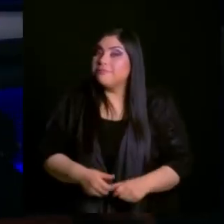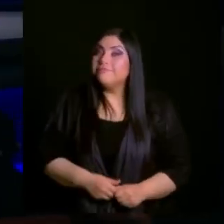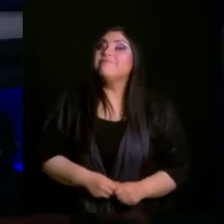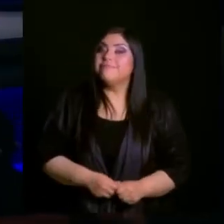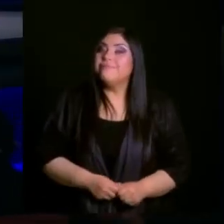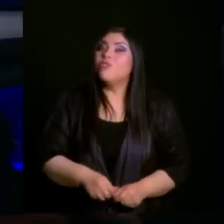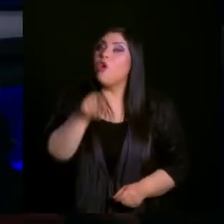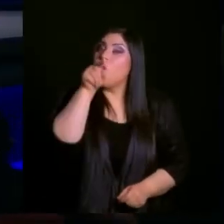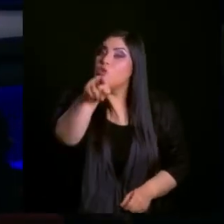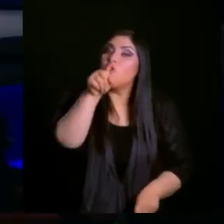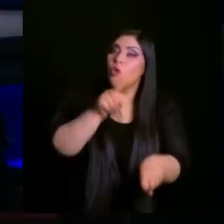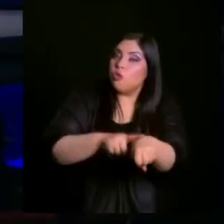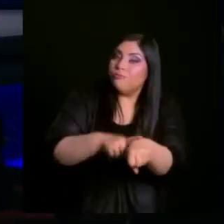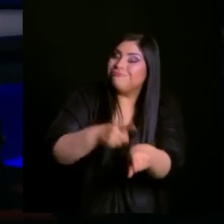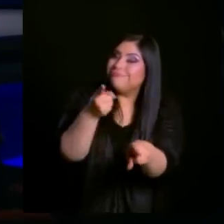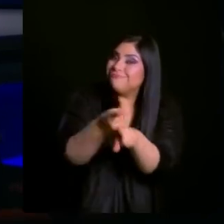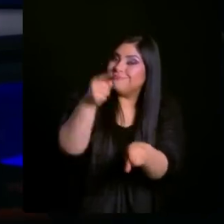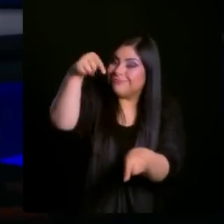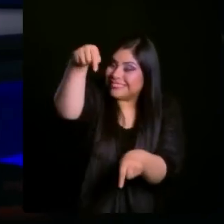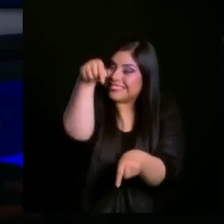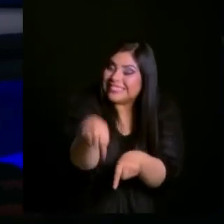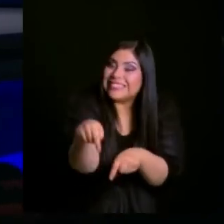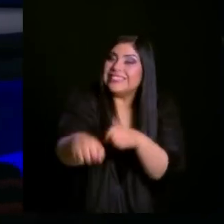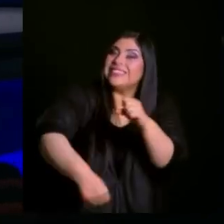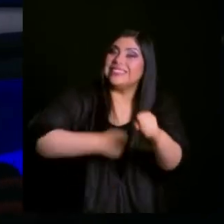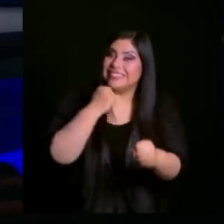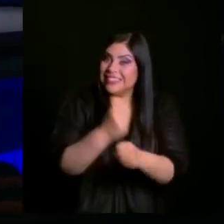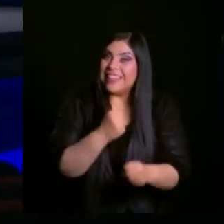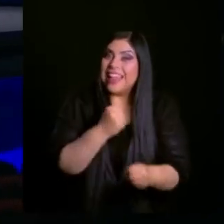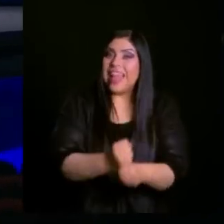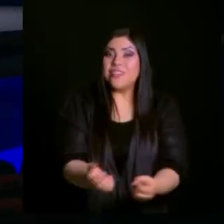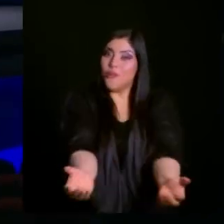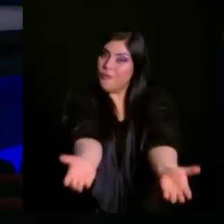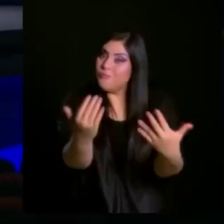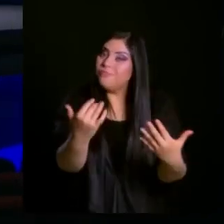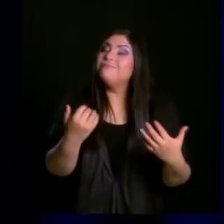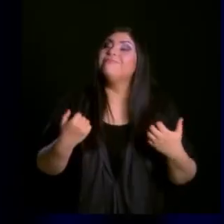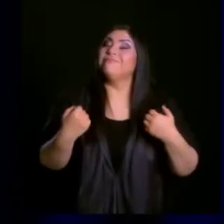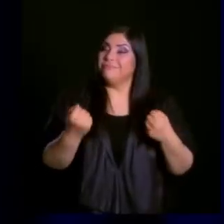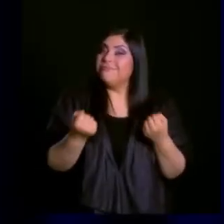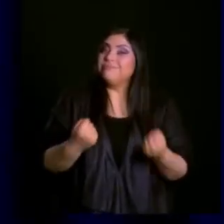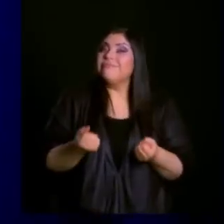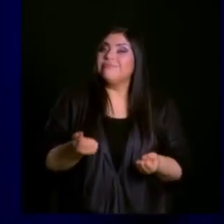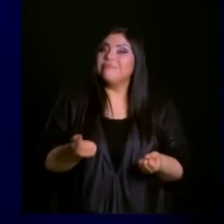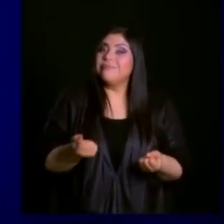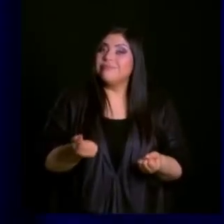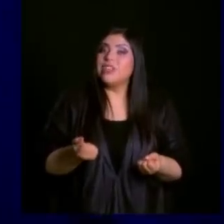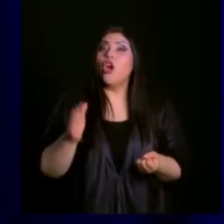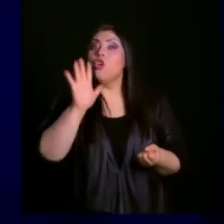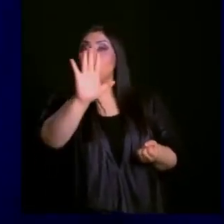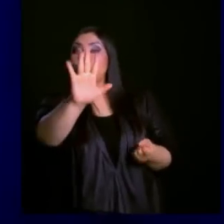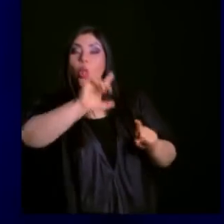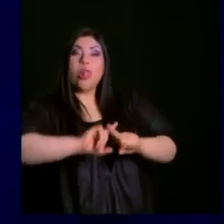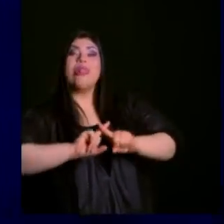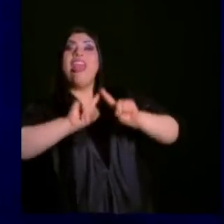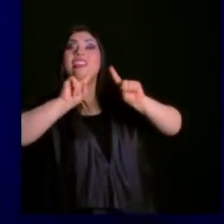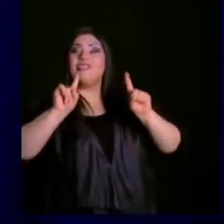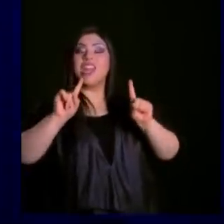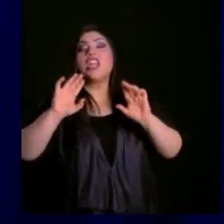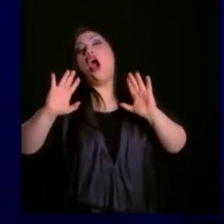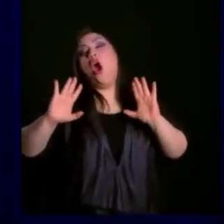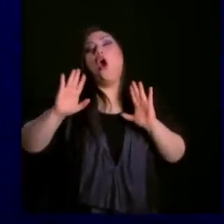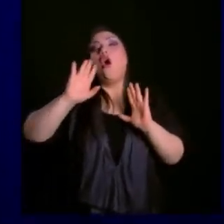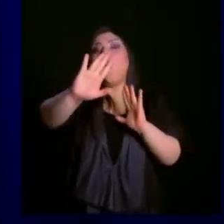Llegó tu tiempo de hacer algo. O diferente o lo que